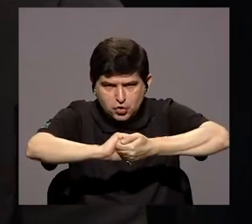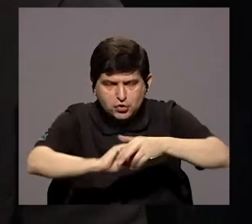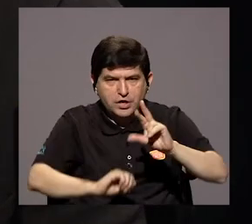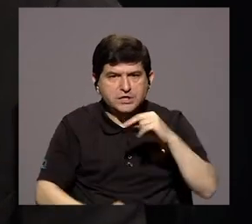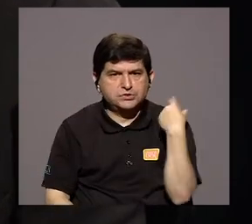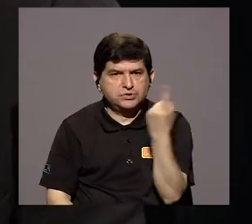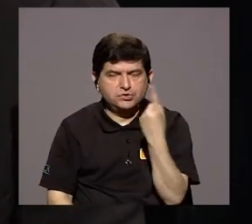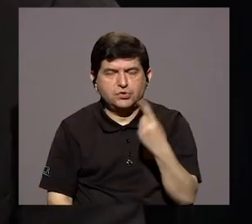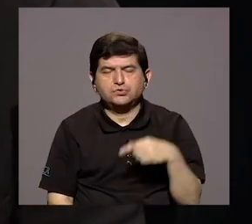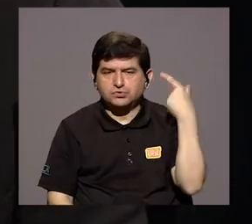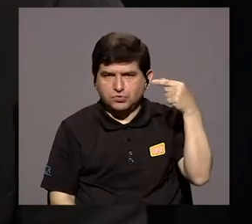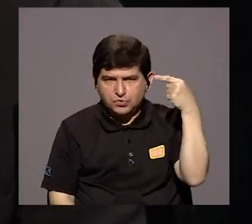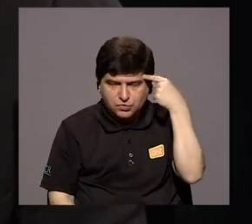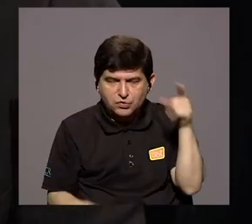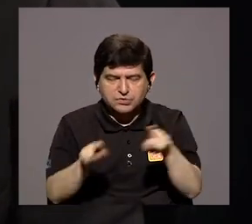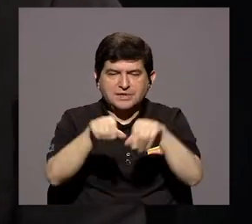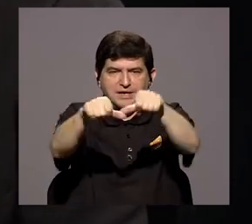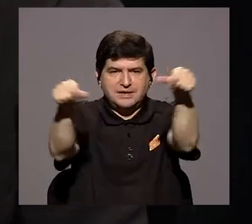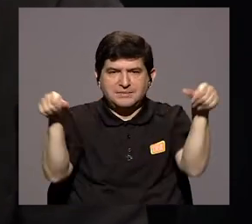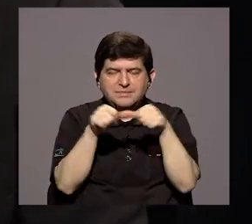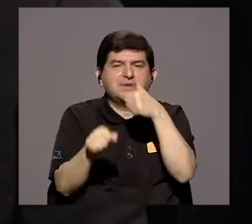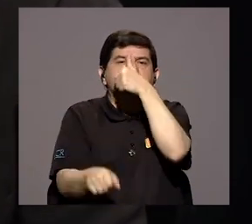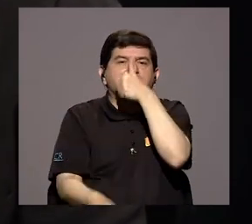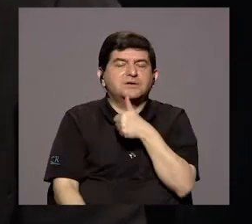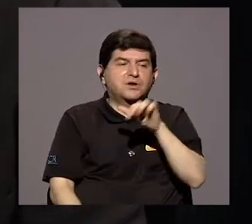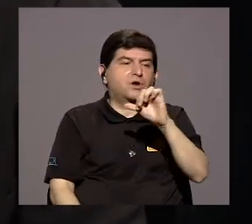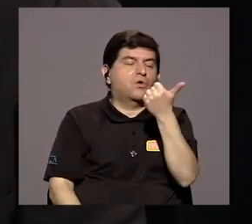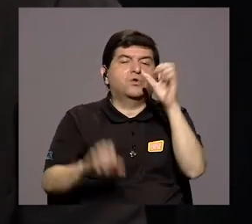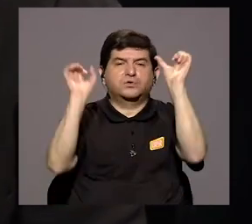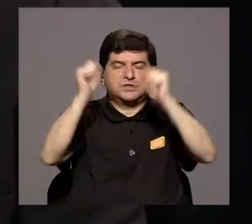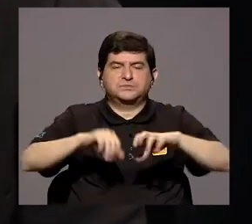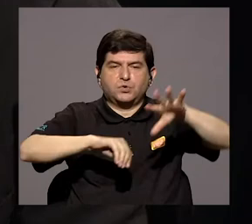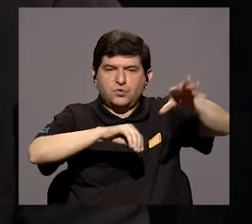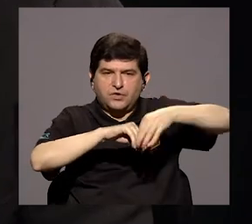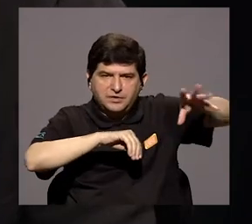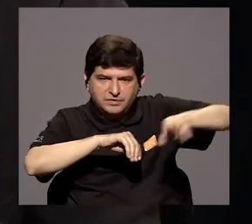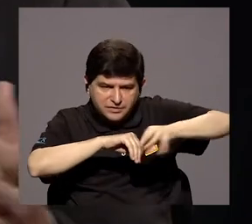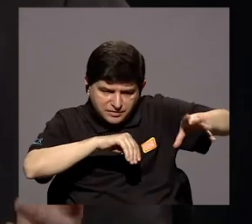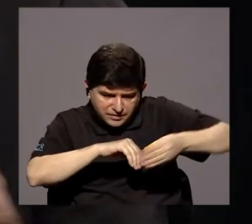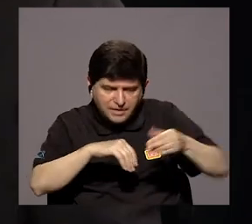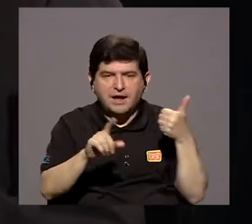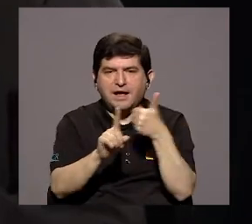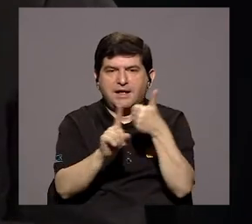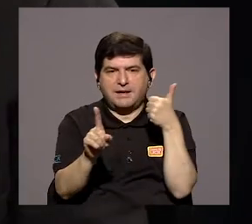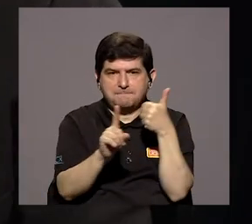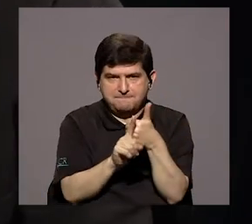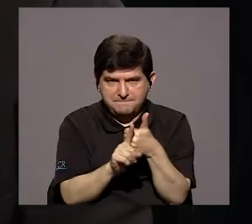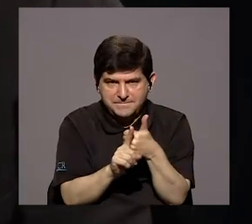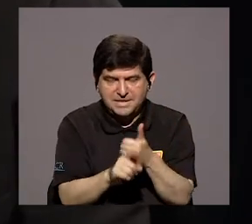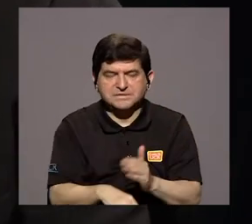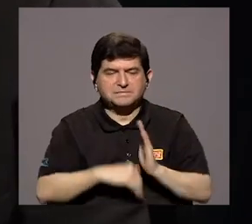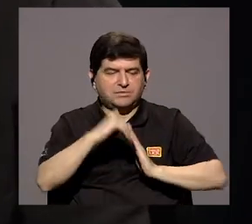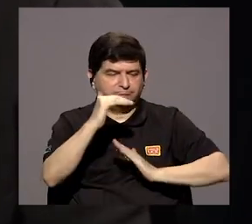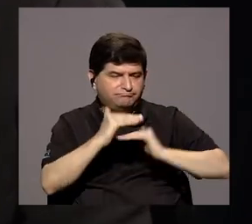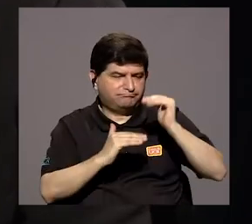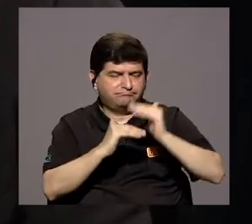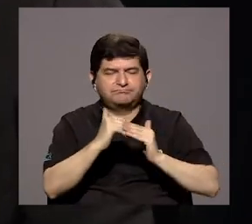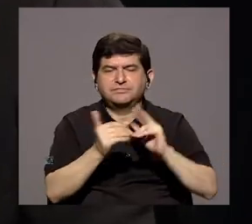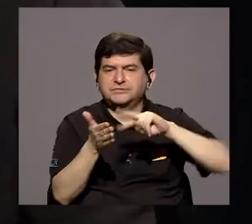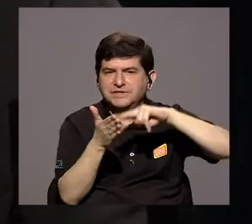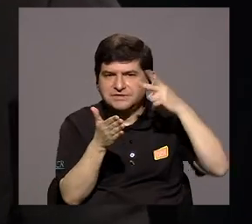de gobierno, también con el sector privado y otras que se puedan ir sumando, ¿verdad?, a la misma construcción de esta